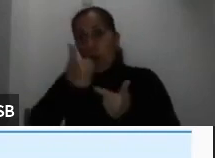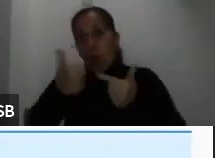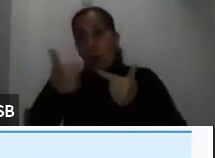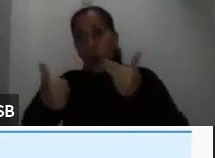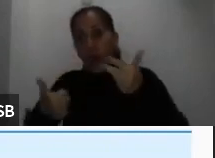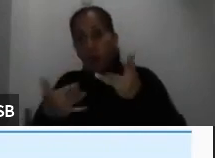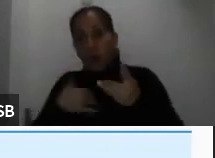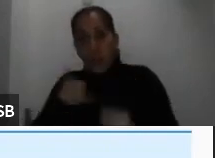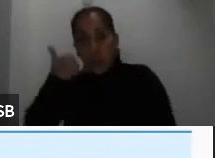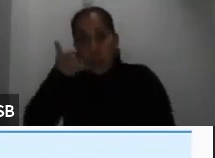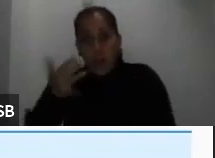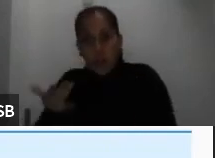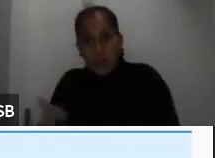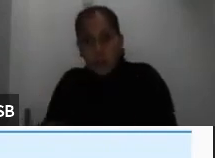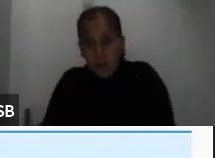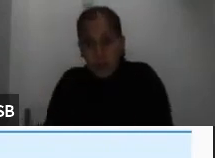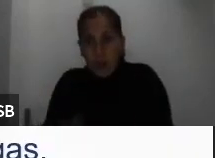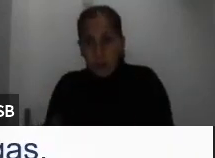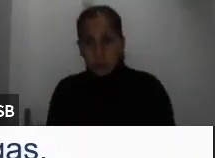que tengan celular, por ejemplo.